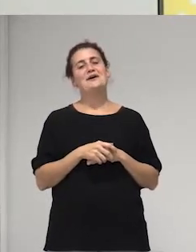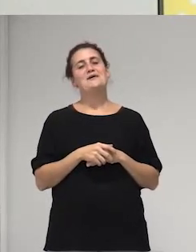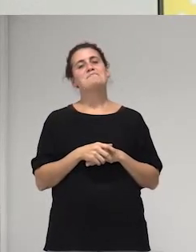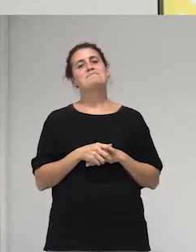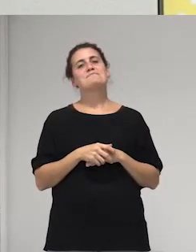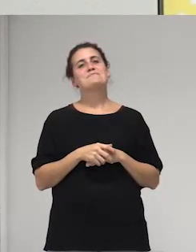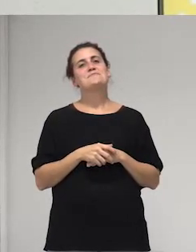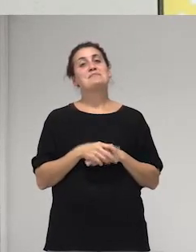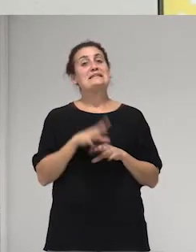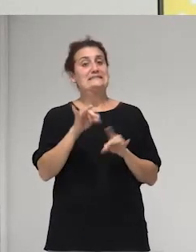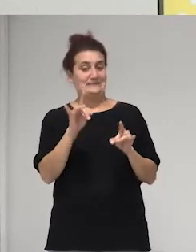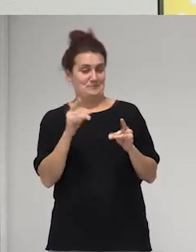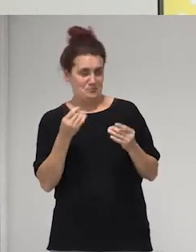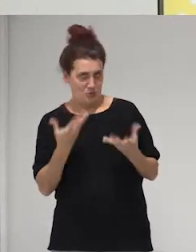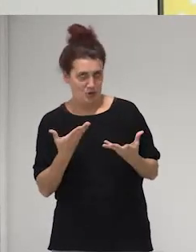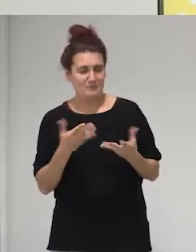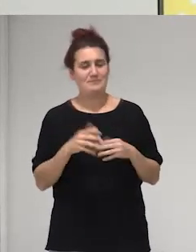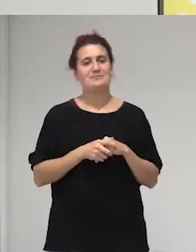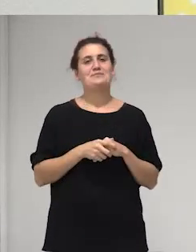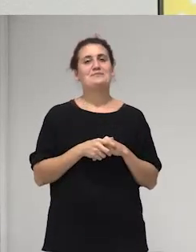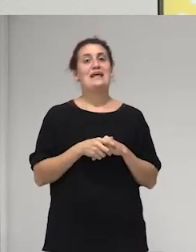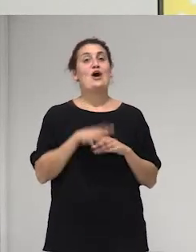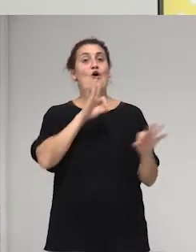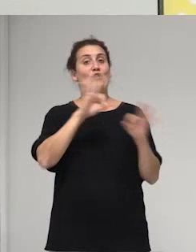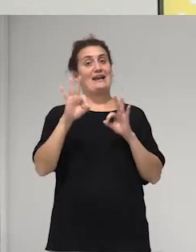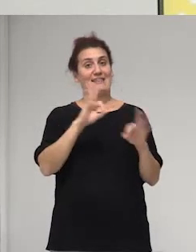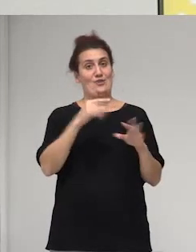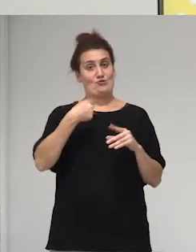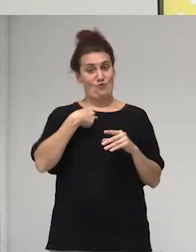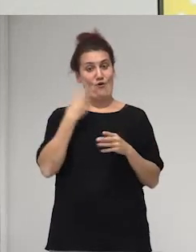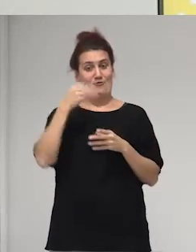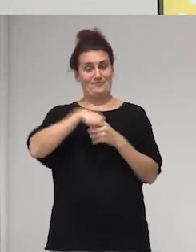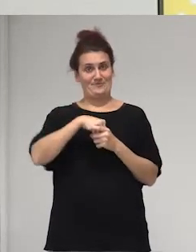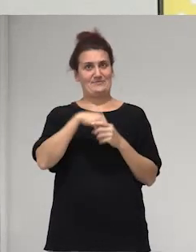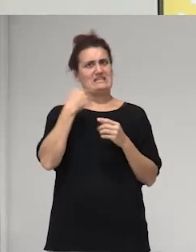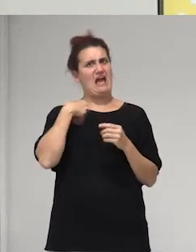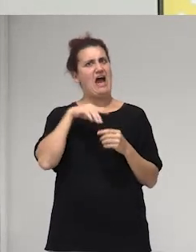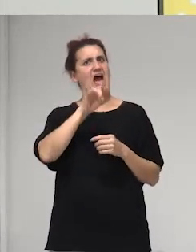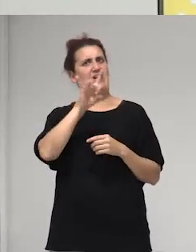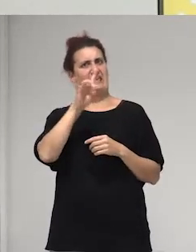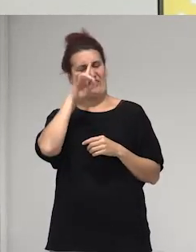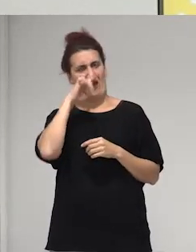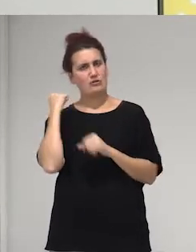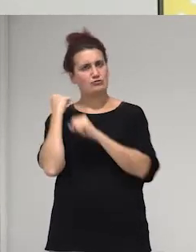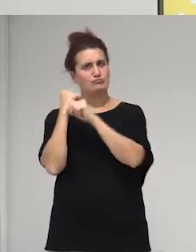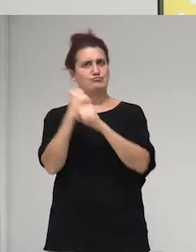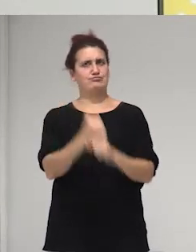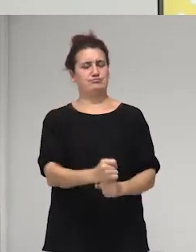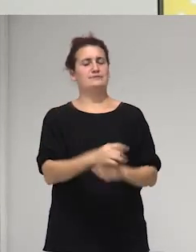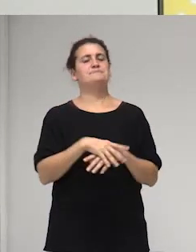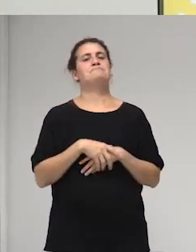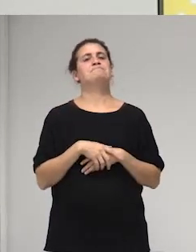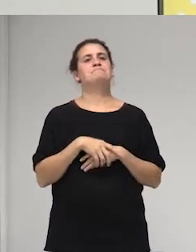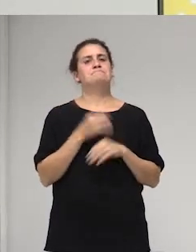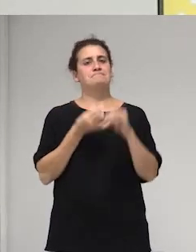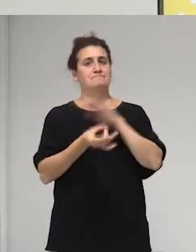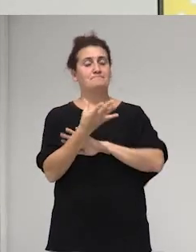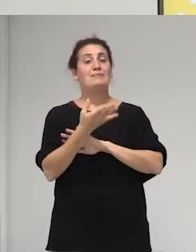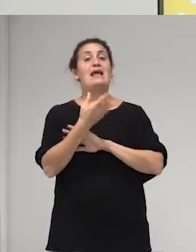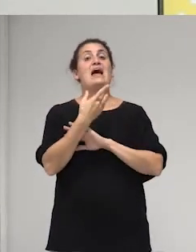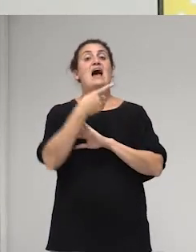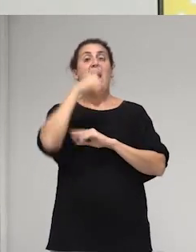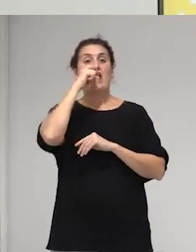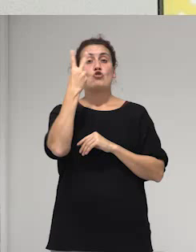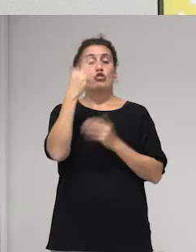sí bueno la organización donde estoy pues tiene 15 años de existir nacimos en el